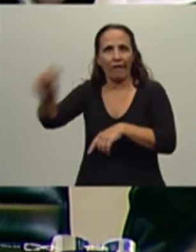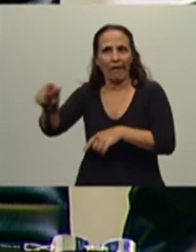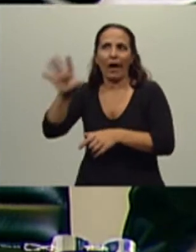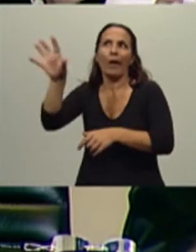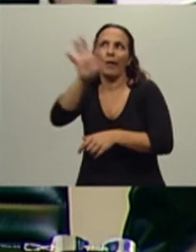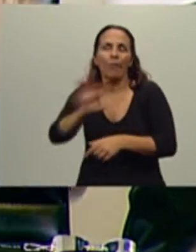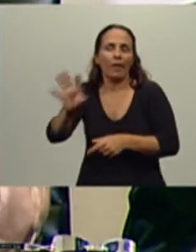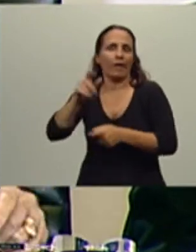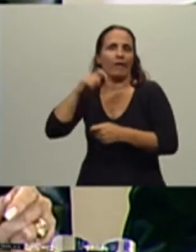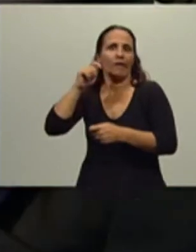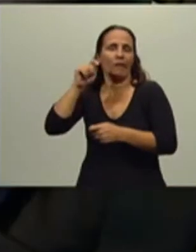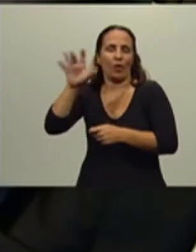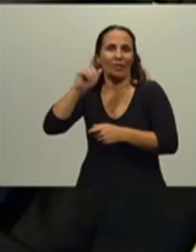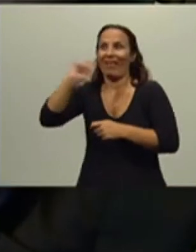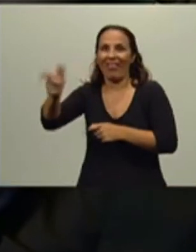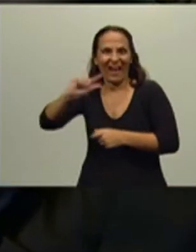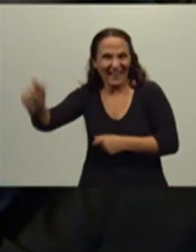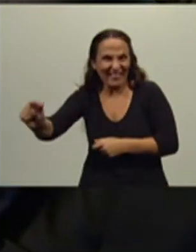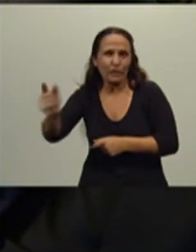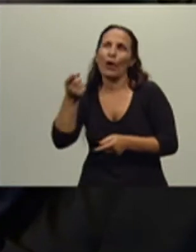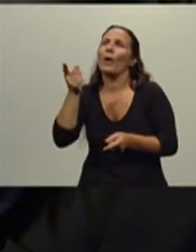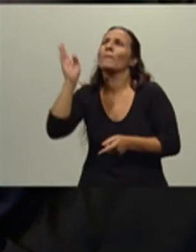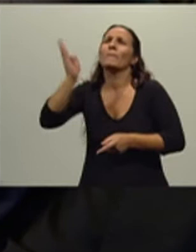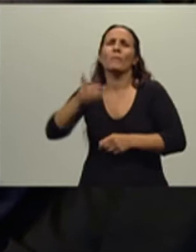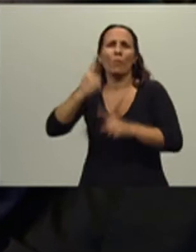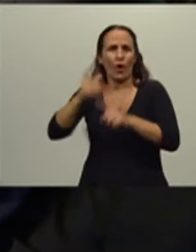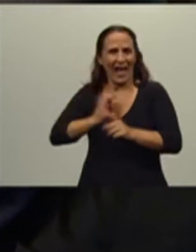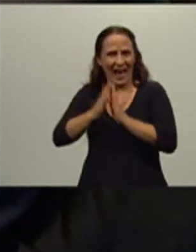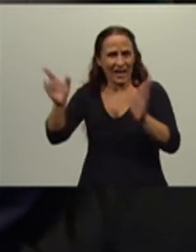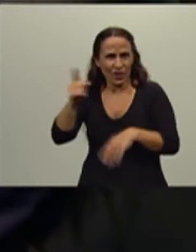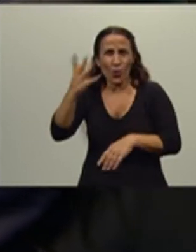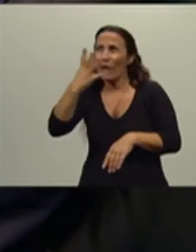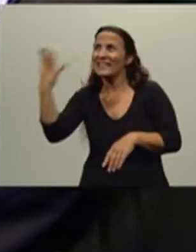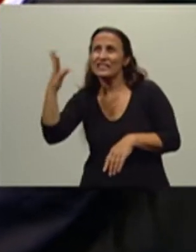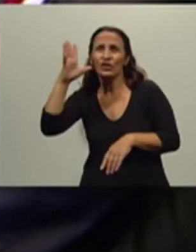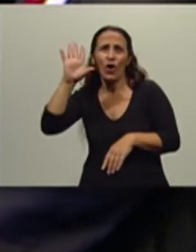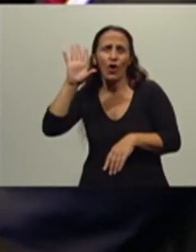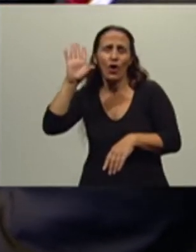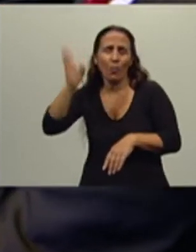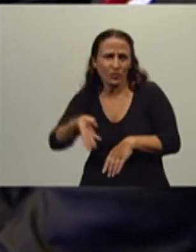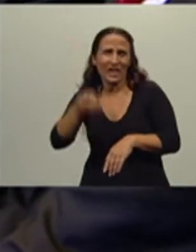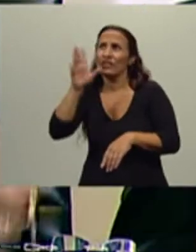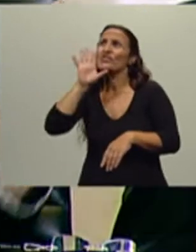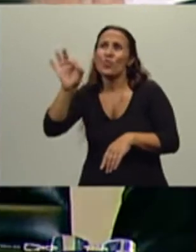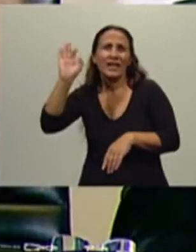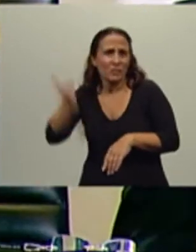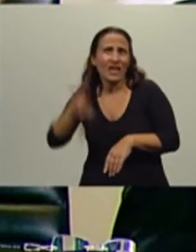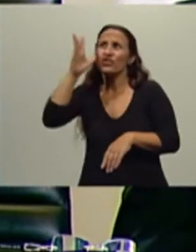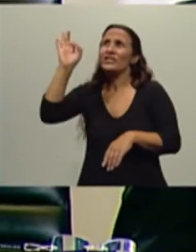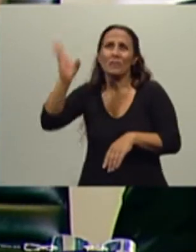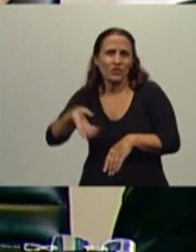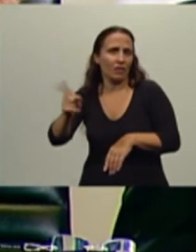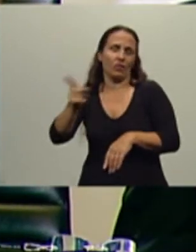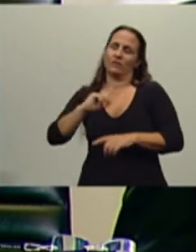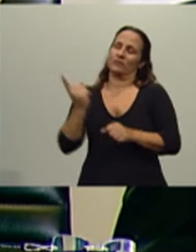al de CAME o al de la CGE, no le pueden cobrar una tasa anual del 45, del 50 o del 80%. En el